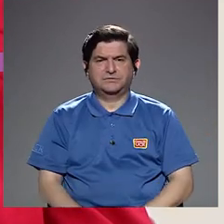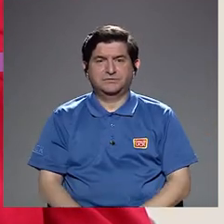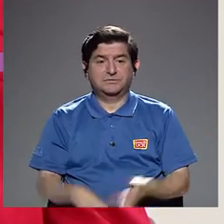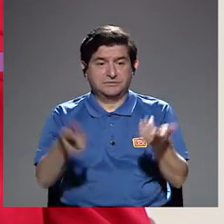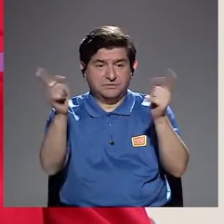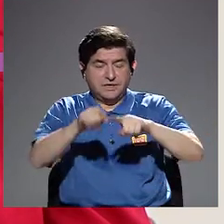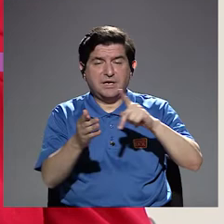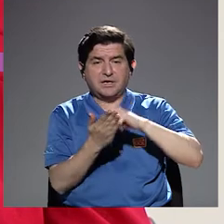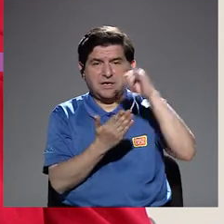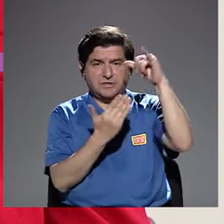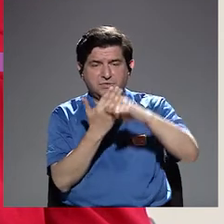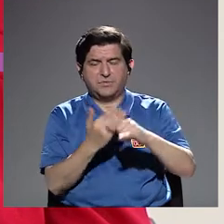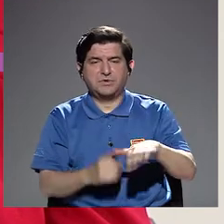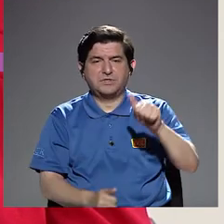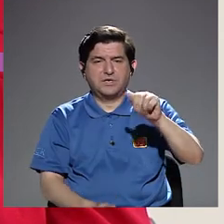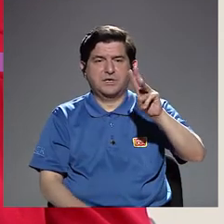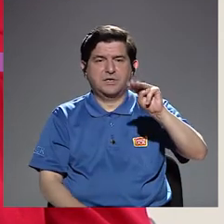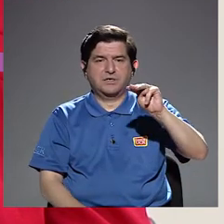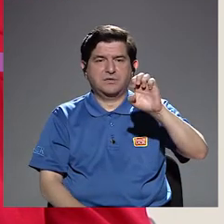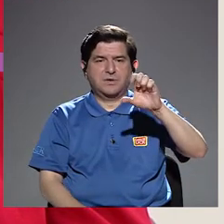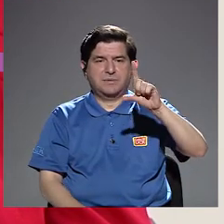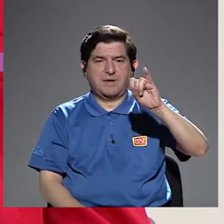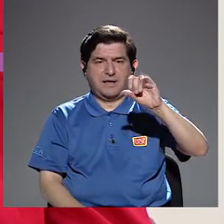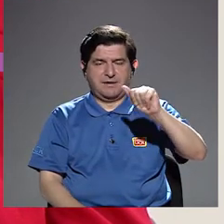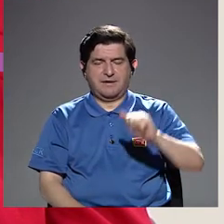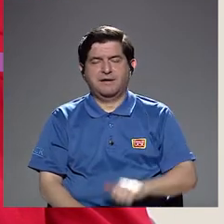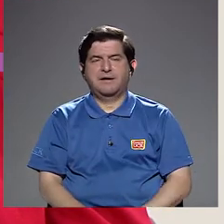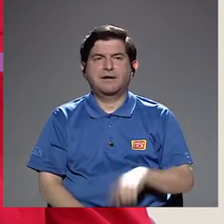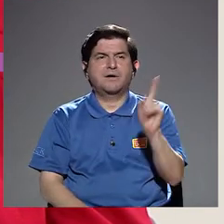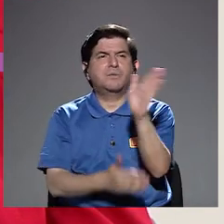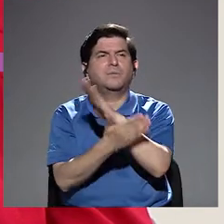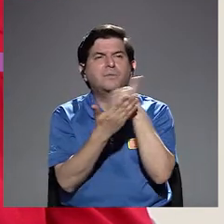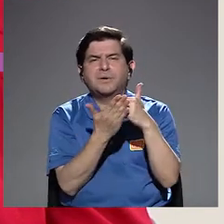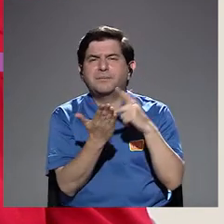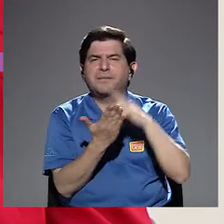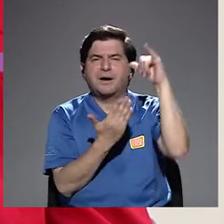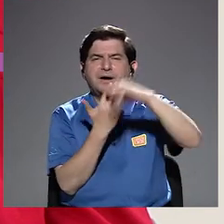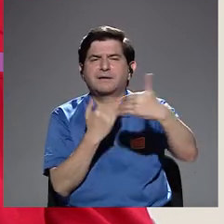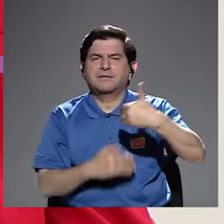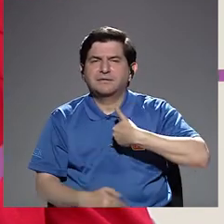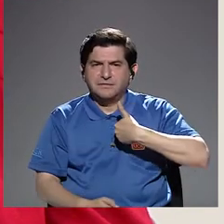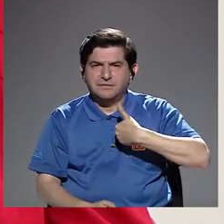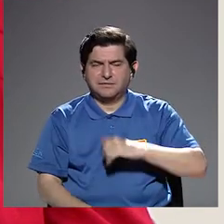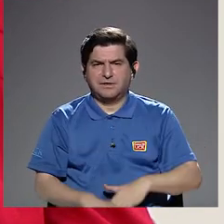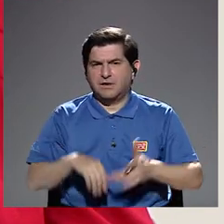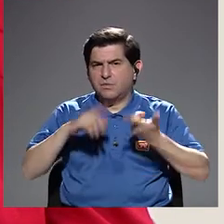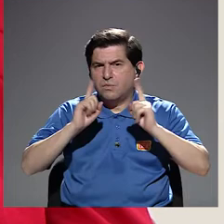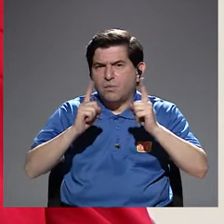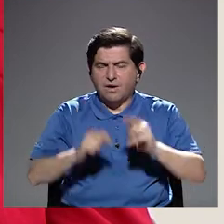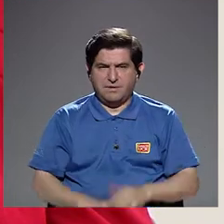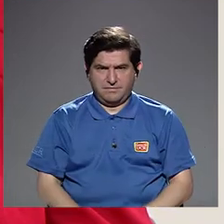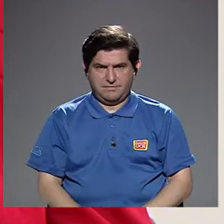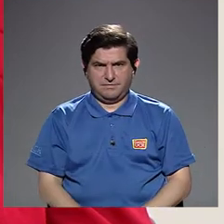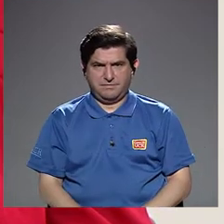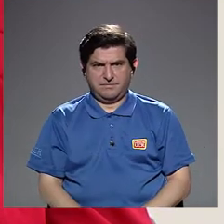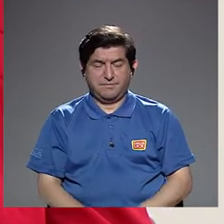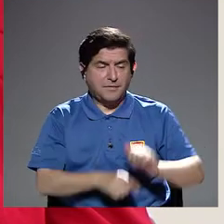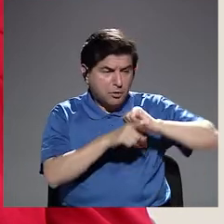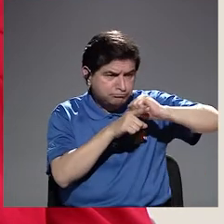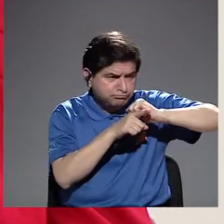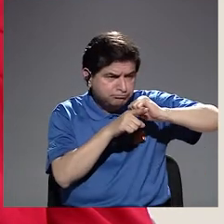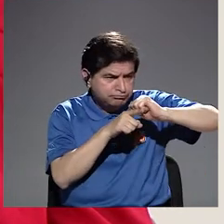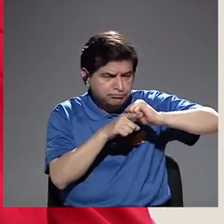del proyecto Amelia, una parte del proyecto es poder formar